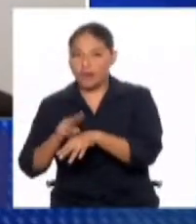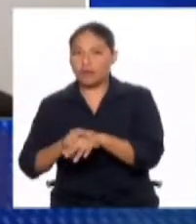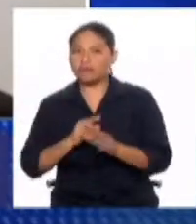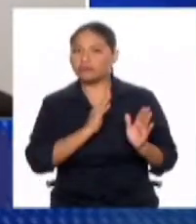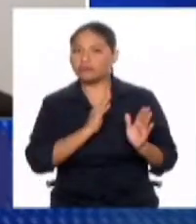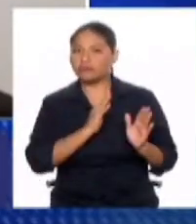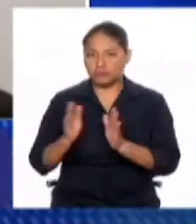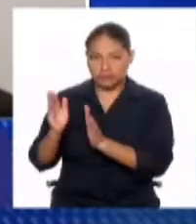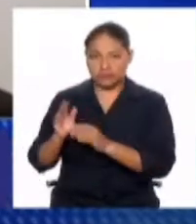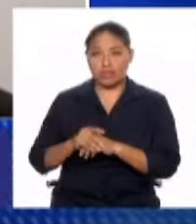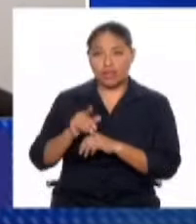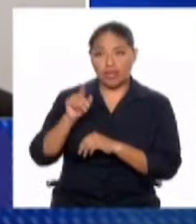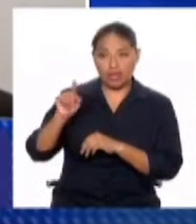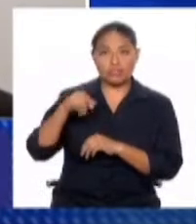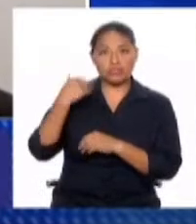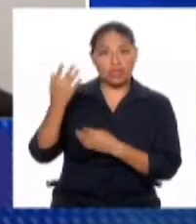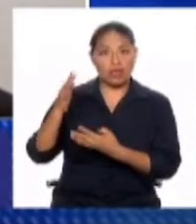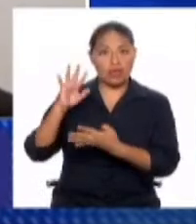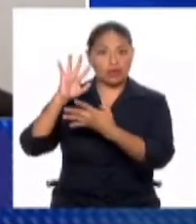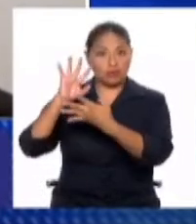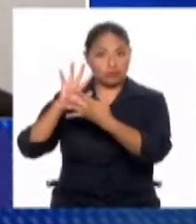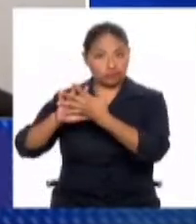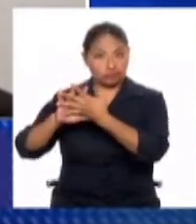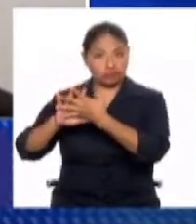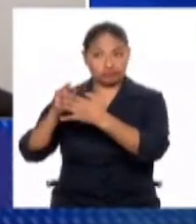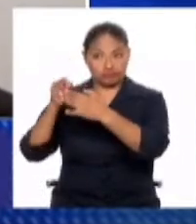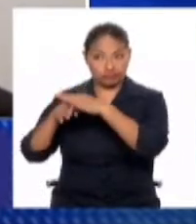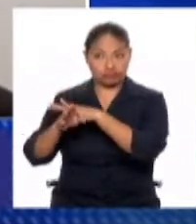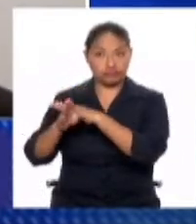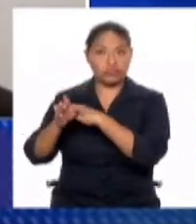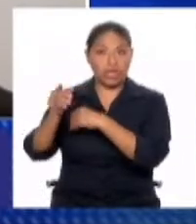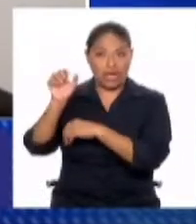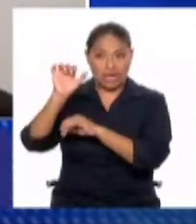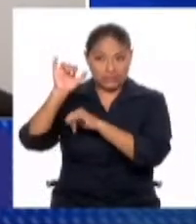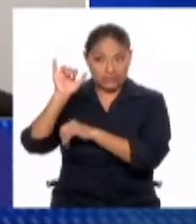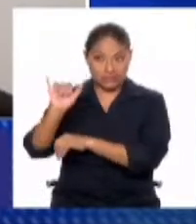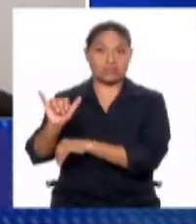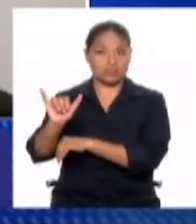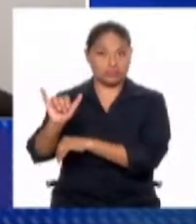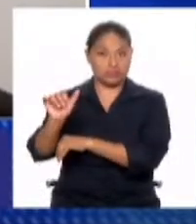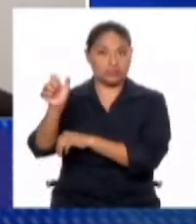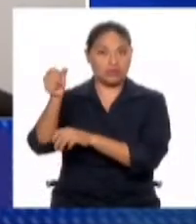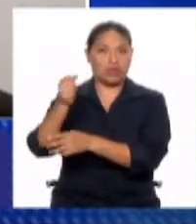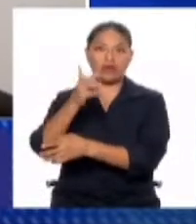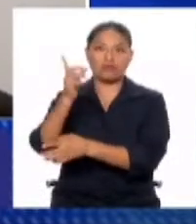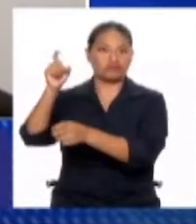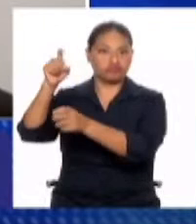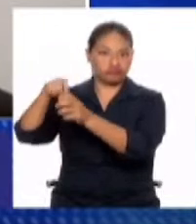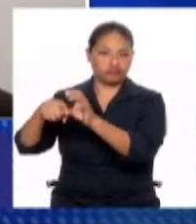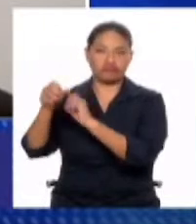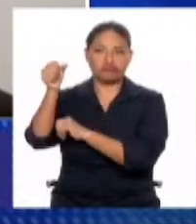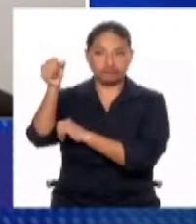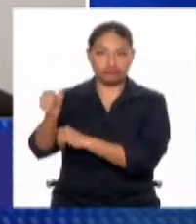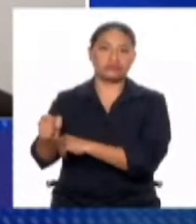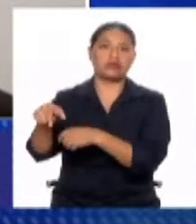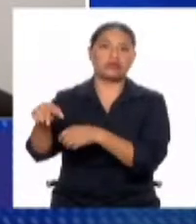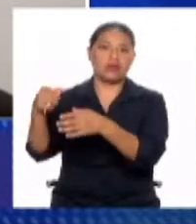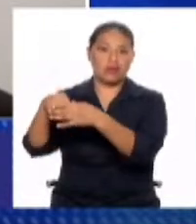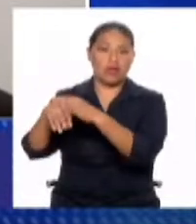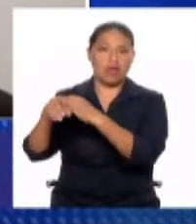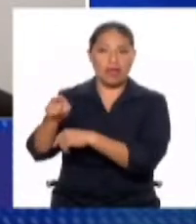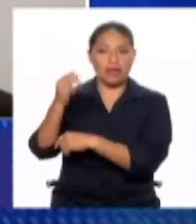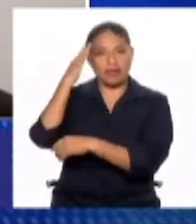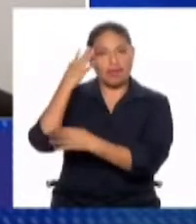una vez el internado en el penal de Barbadillo, como corresponde, conforme a la orden de